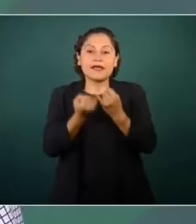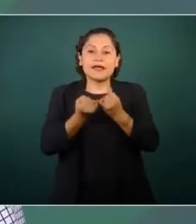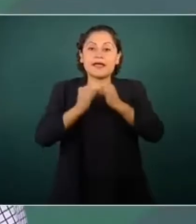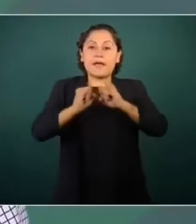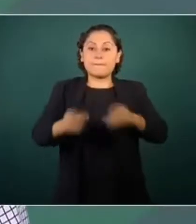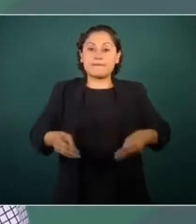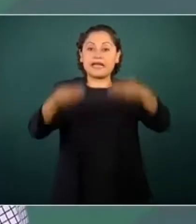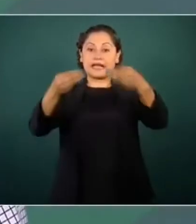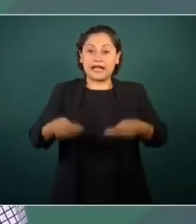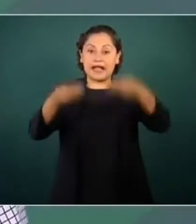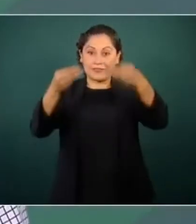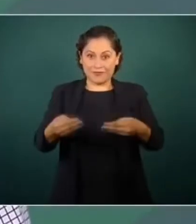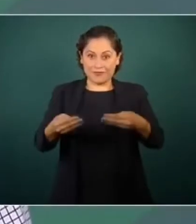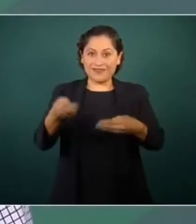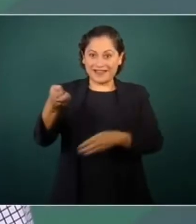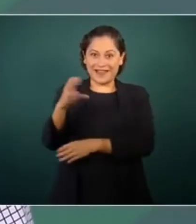puestos,